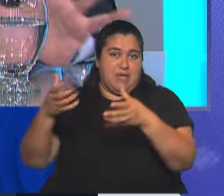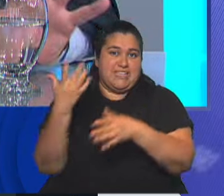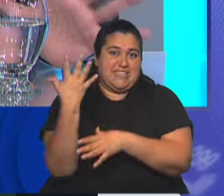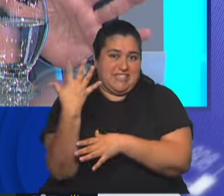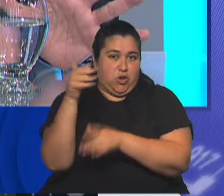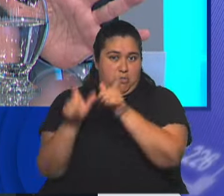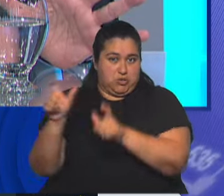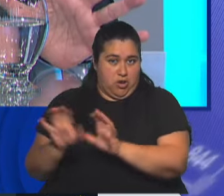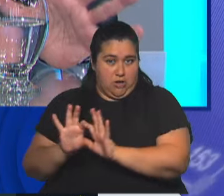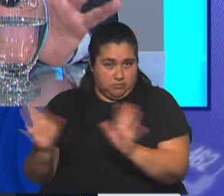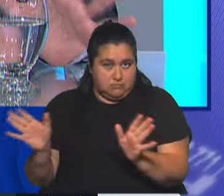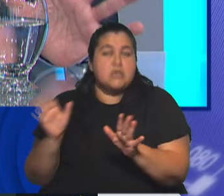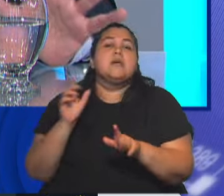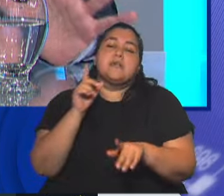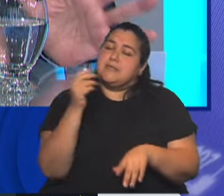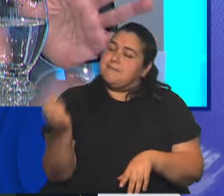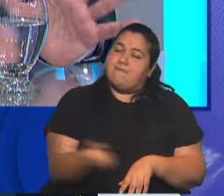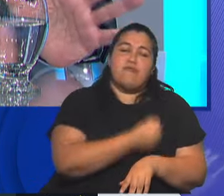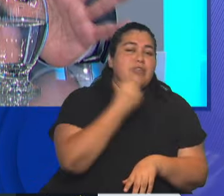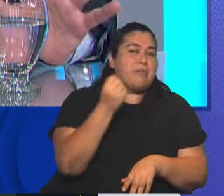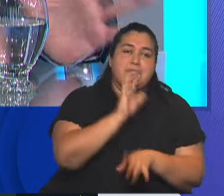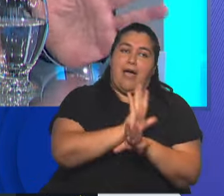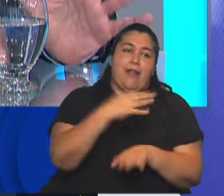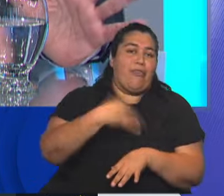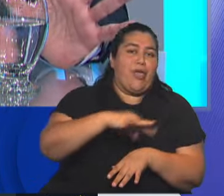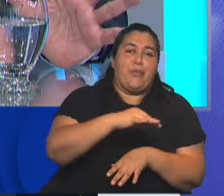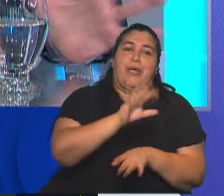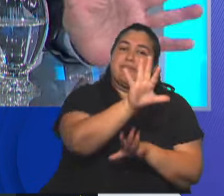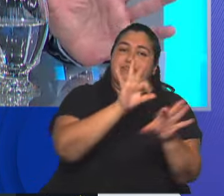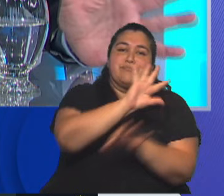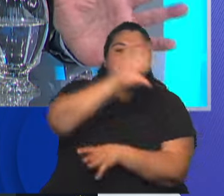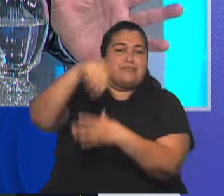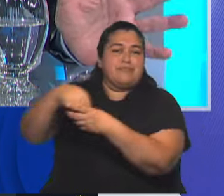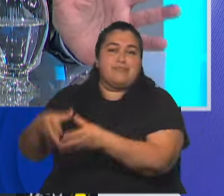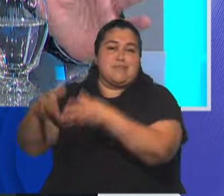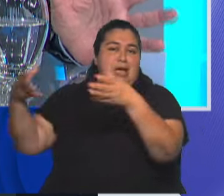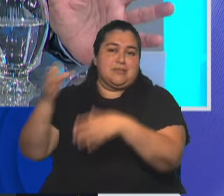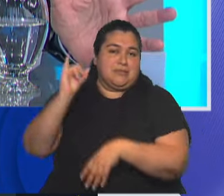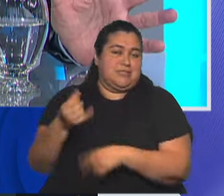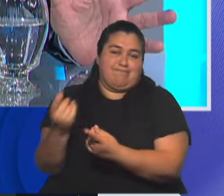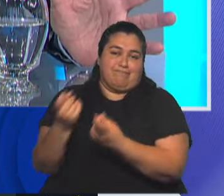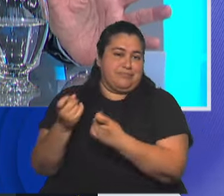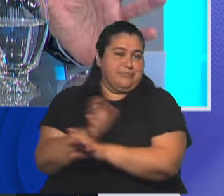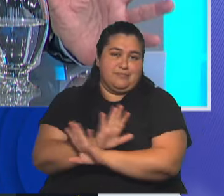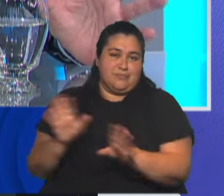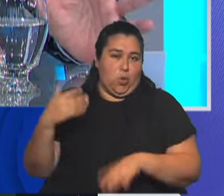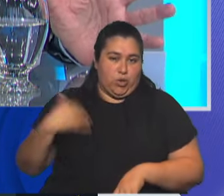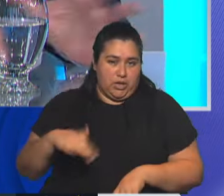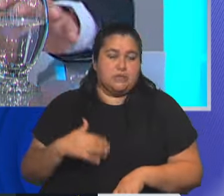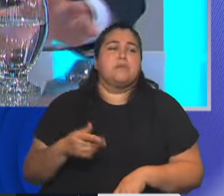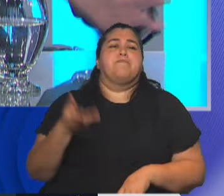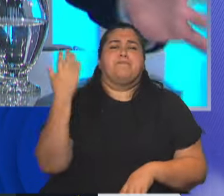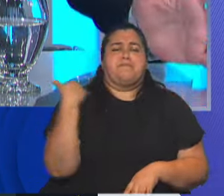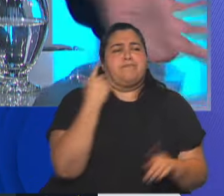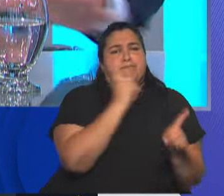llenarlo. Claro. Y era fundamental la urgencia. Yo empecé a hablar con el doctor Lijo